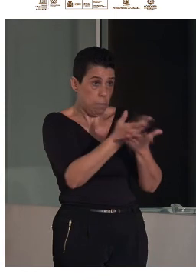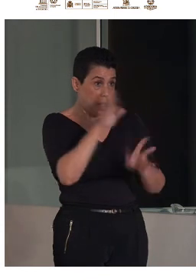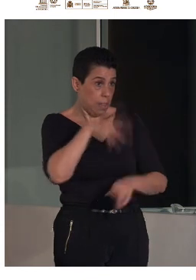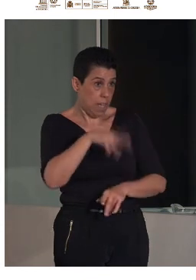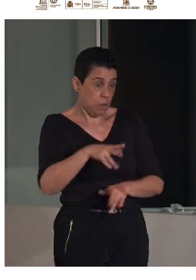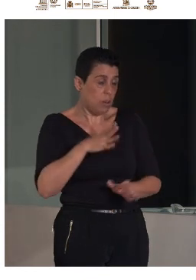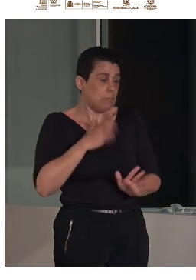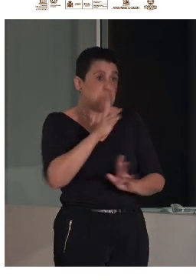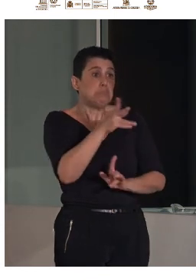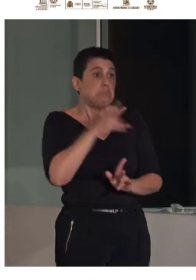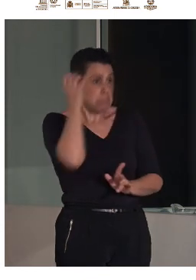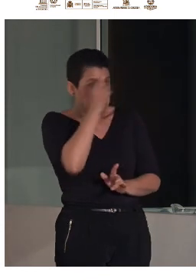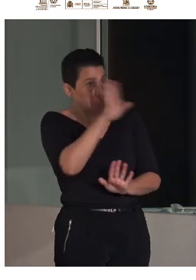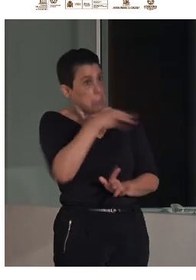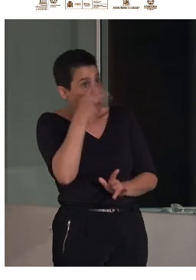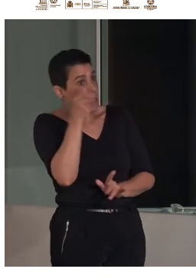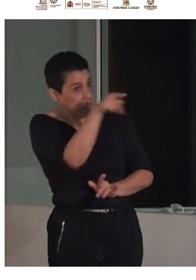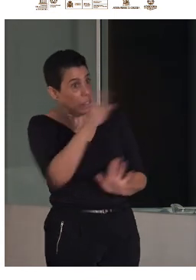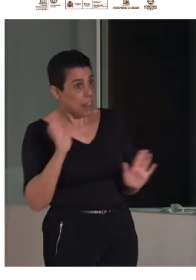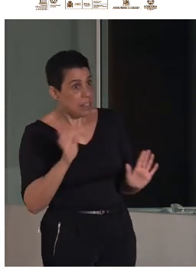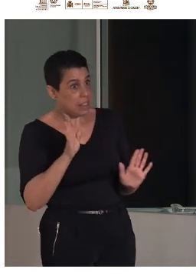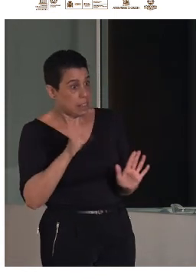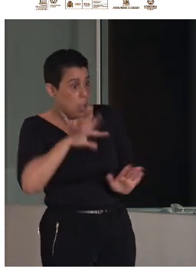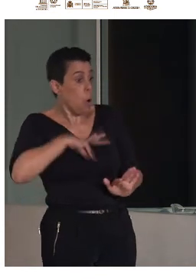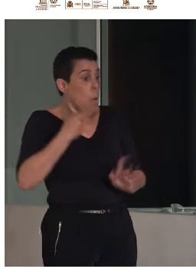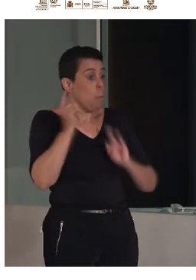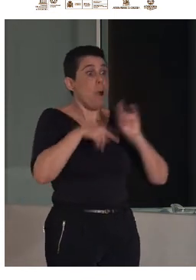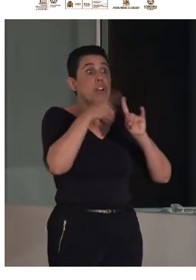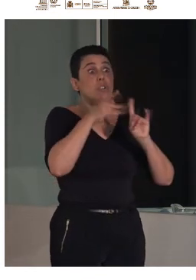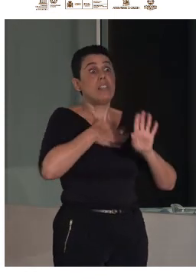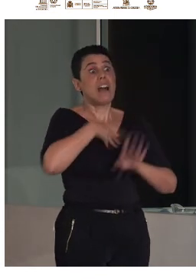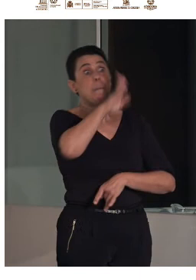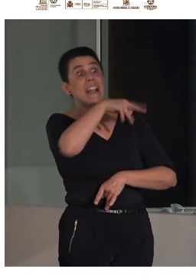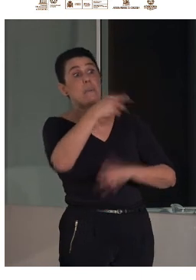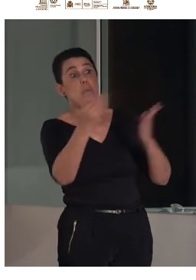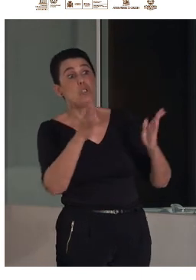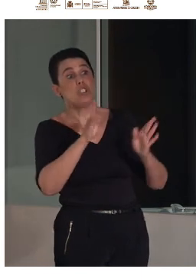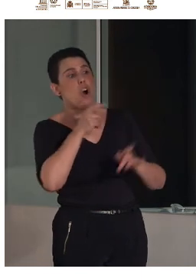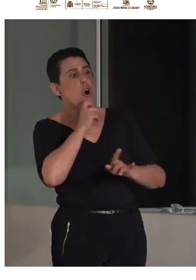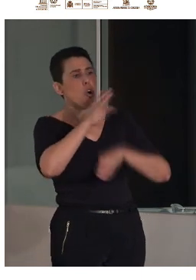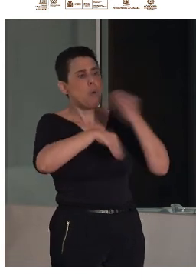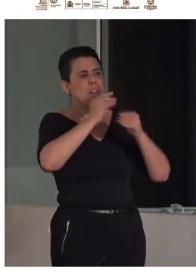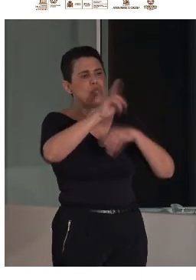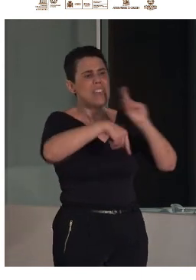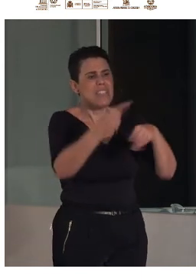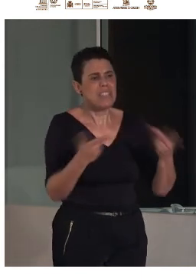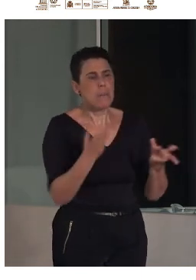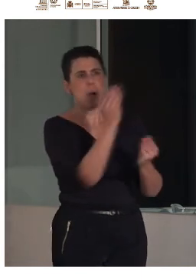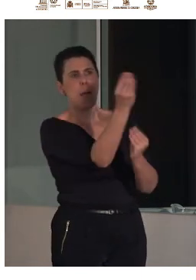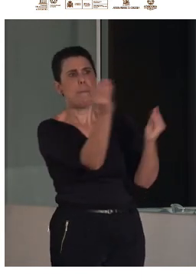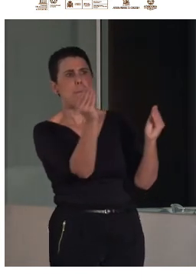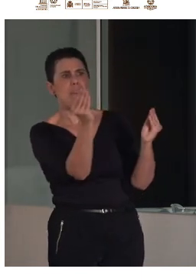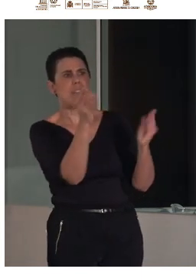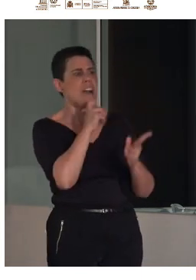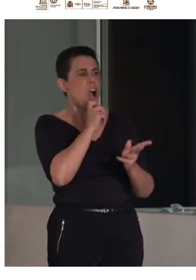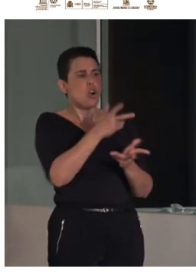parece interesante para que el museo también pueda tener una información de cómo a lo mejor hacer su museografía etcétera yo no sé si van